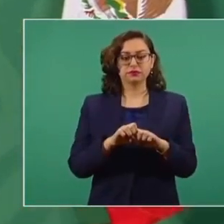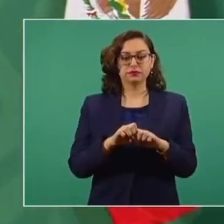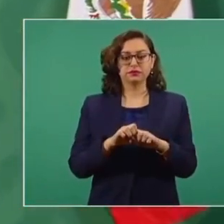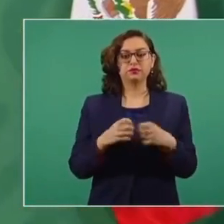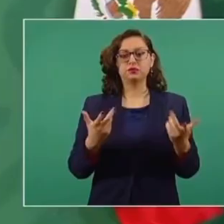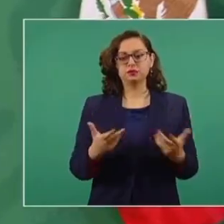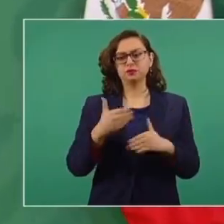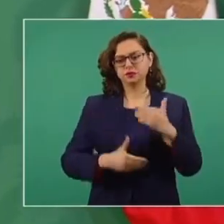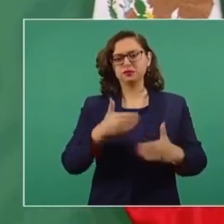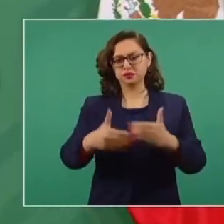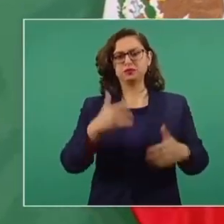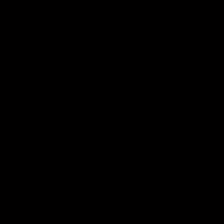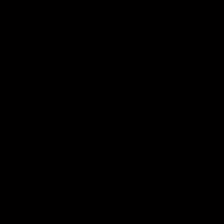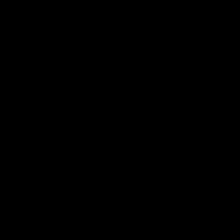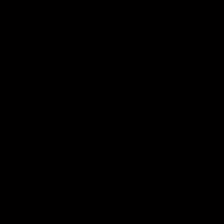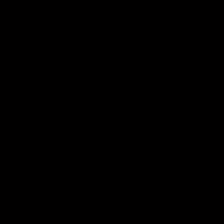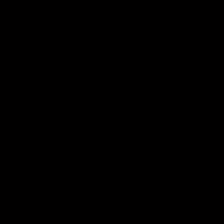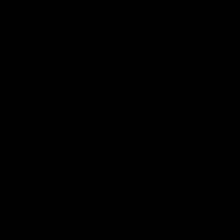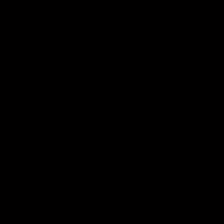ya veremos hacia adelante.